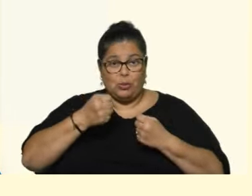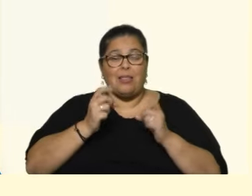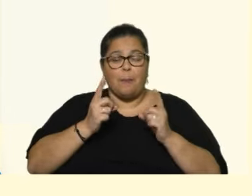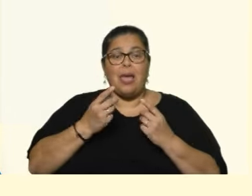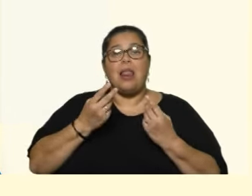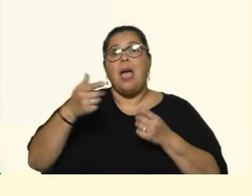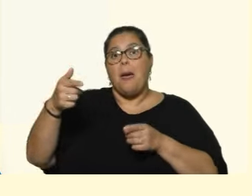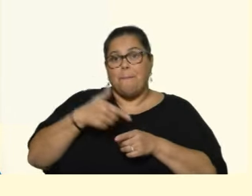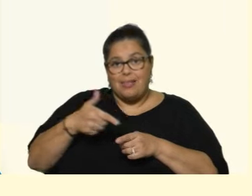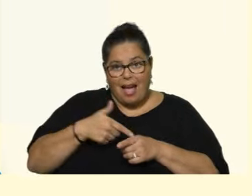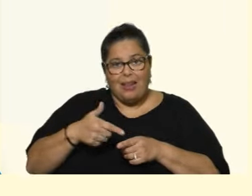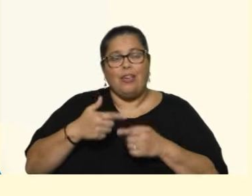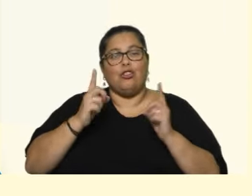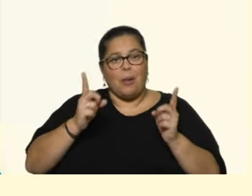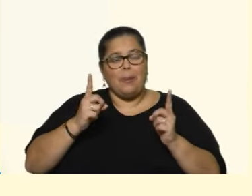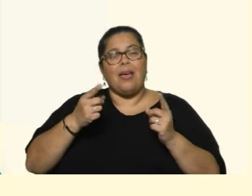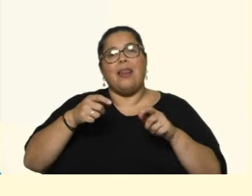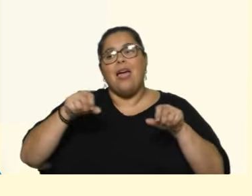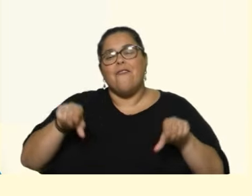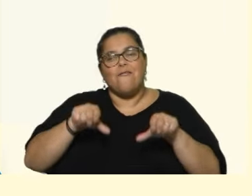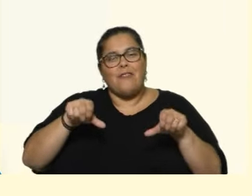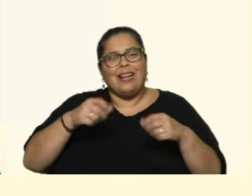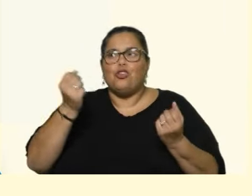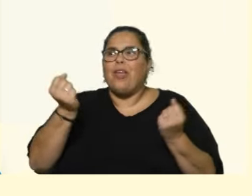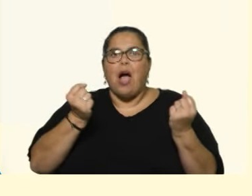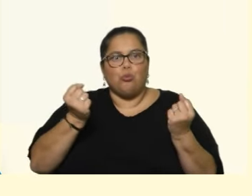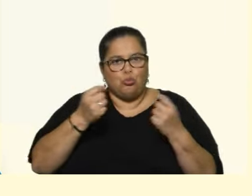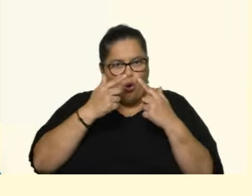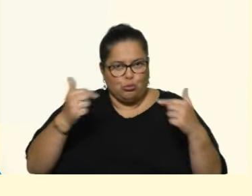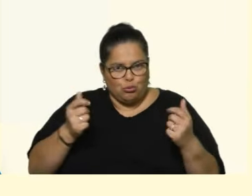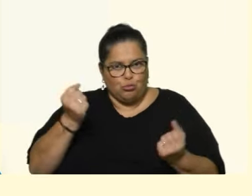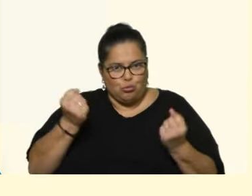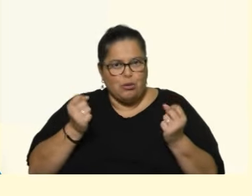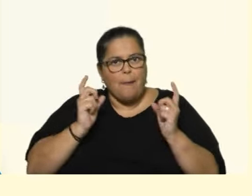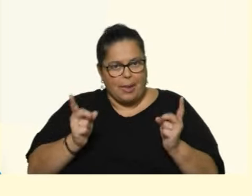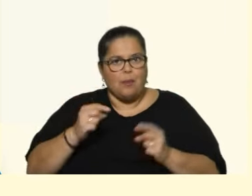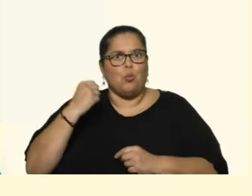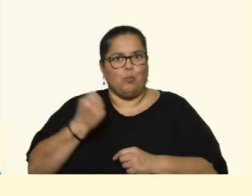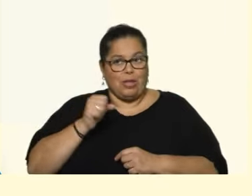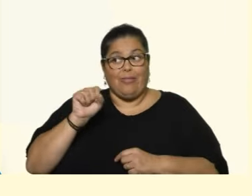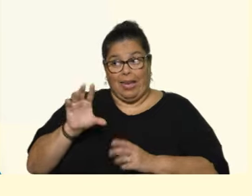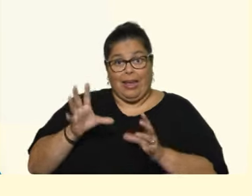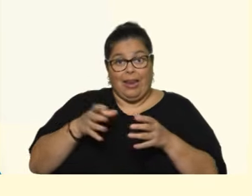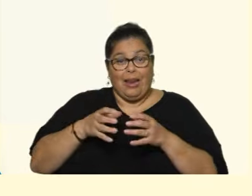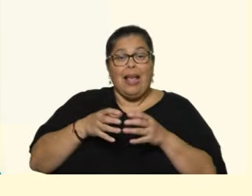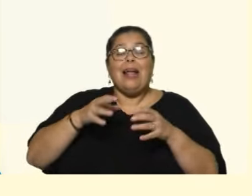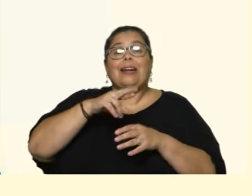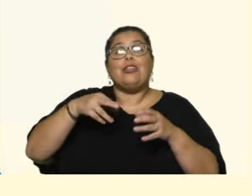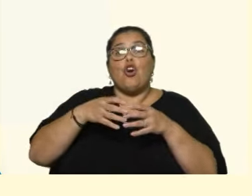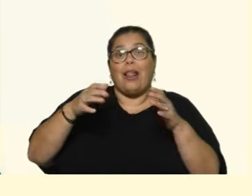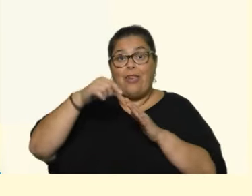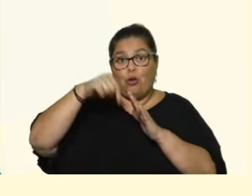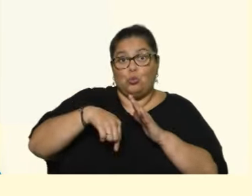metal-metánica, fabricación de vehículos también muy importante en este estado. Ni hay que hablar de la industria